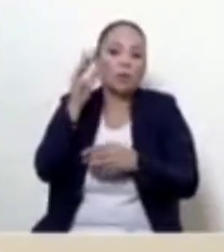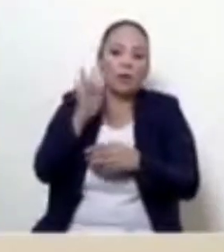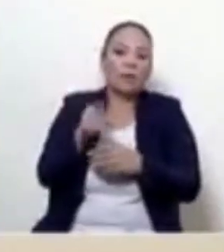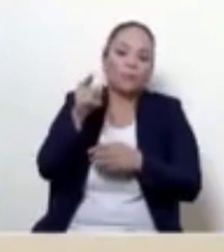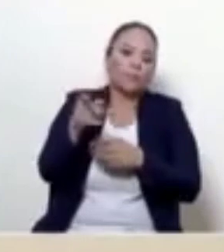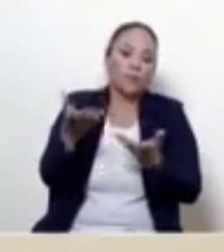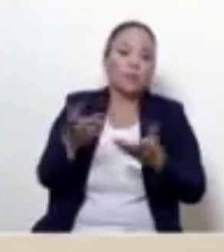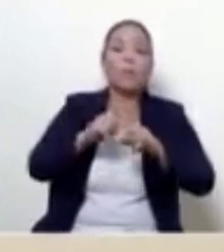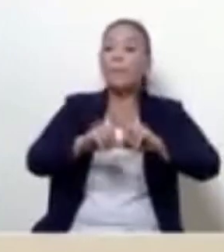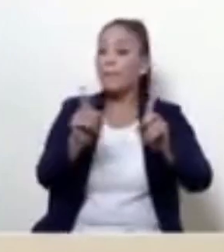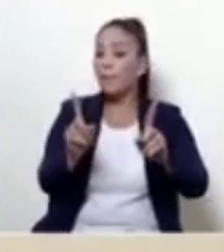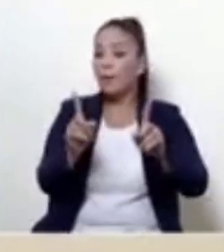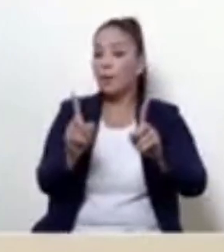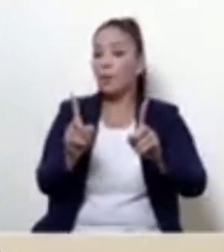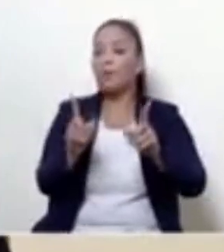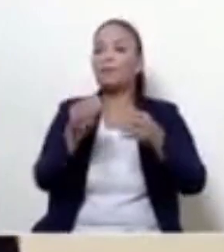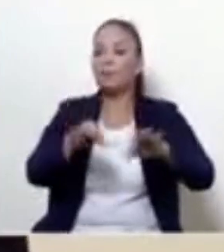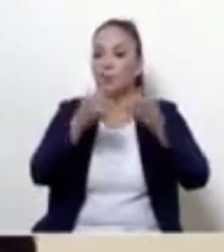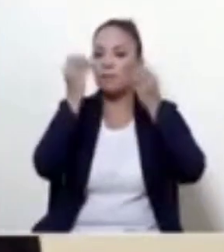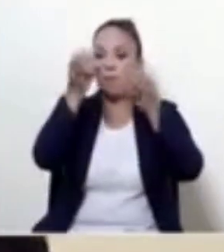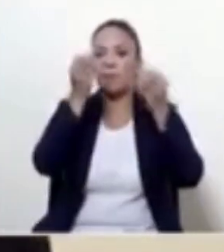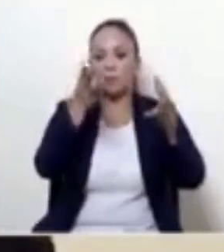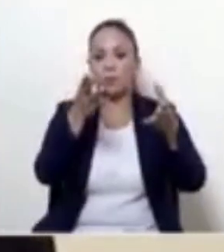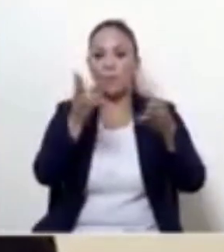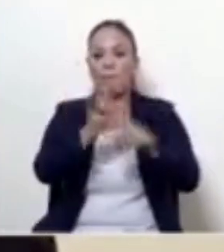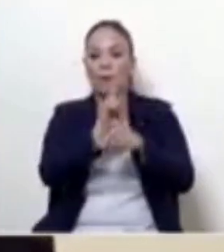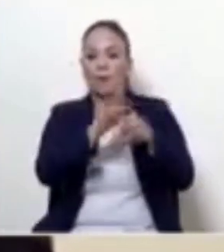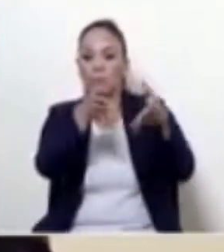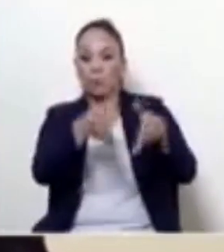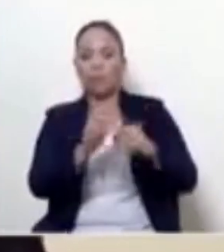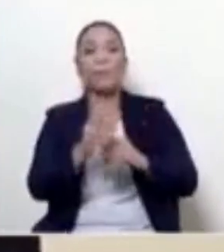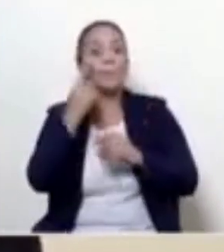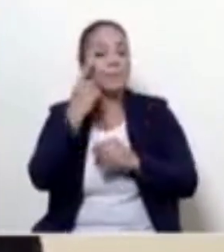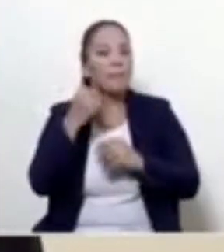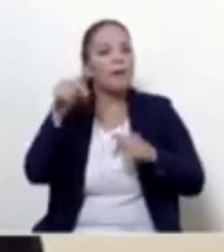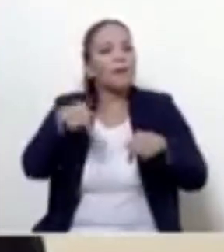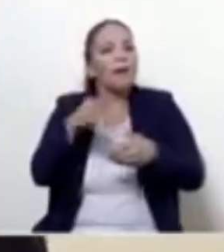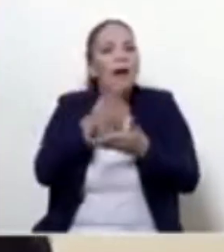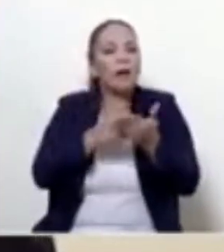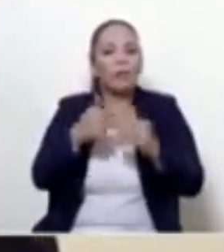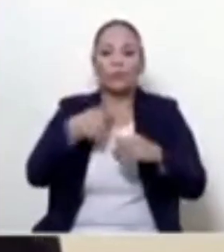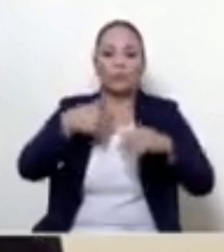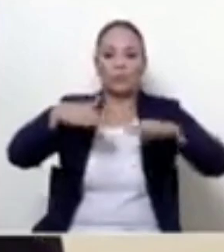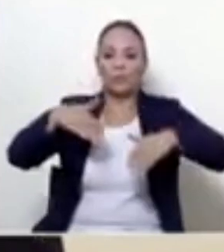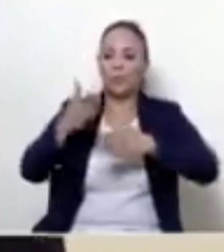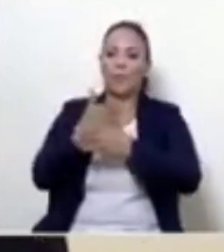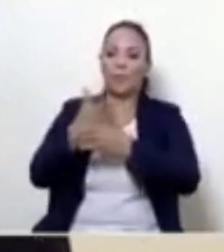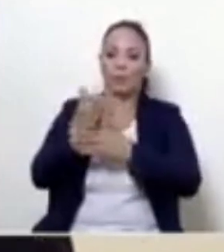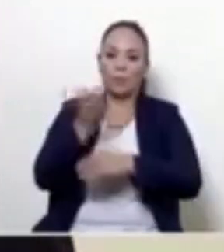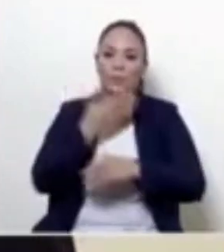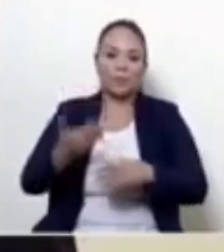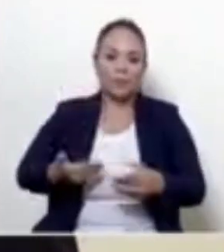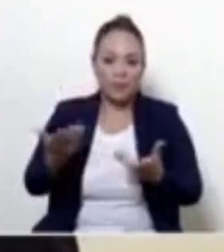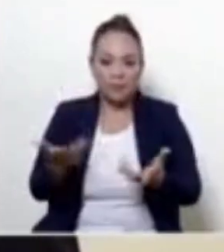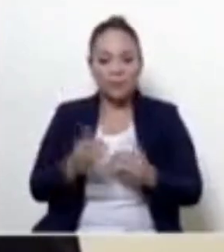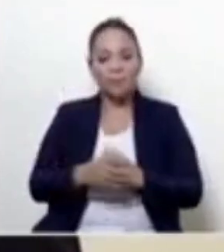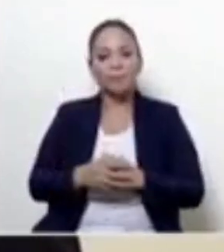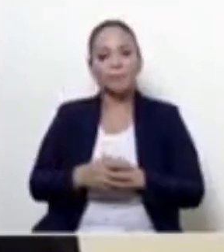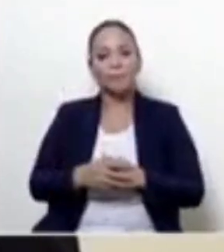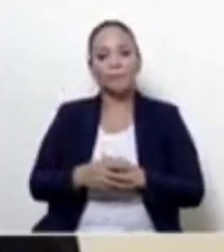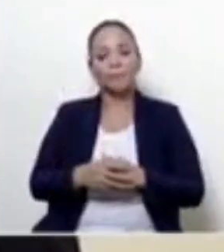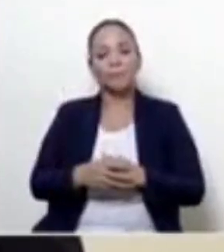Pero sí en información para el consumidor. Aquí hay algo que yo no he compartido con el presidente y es que estamos